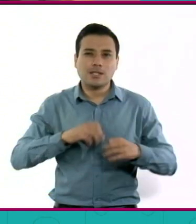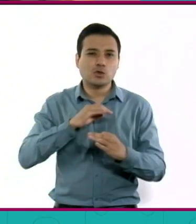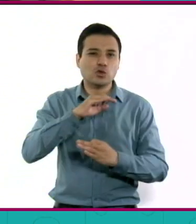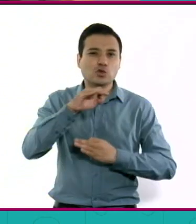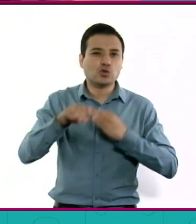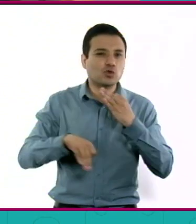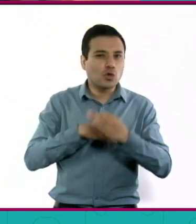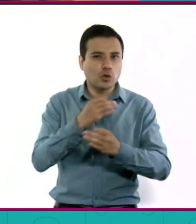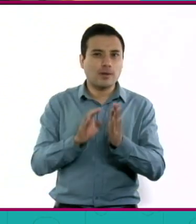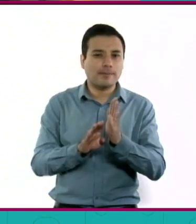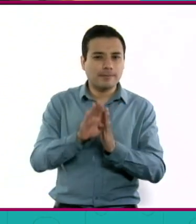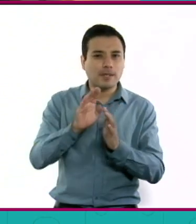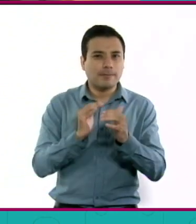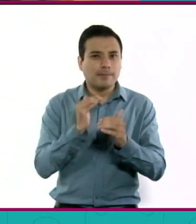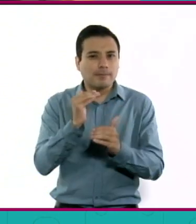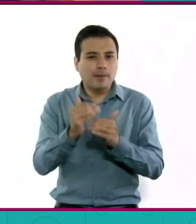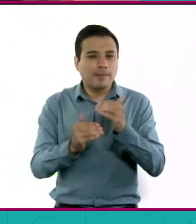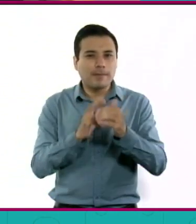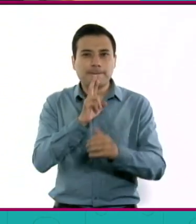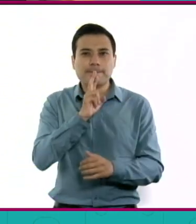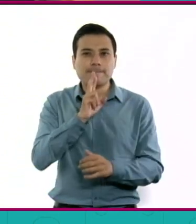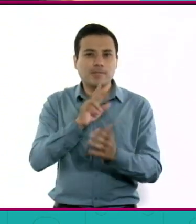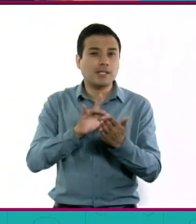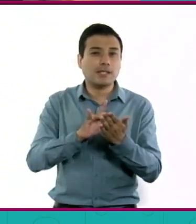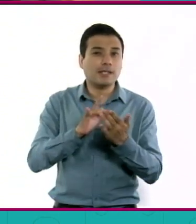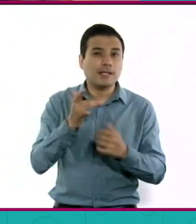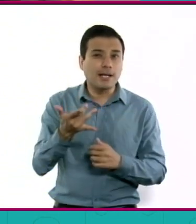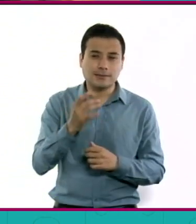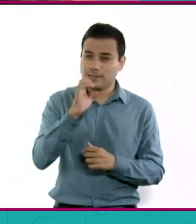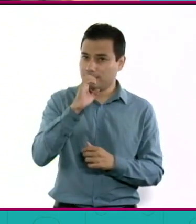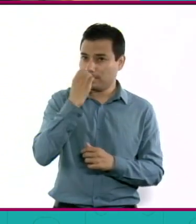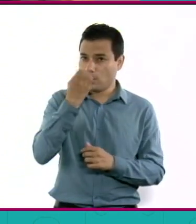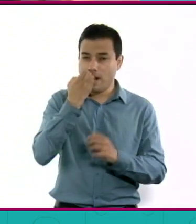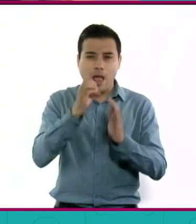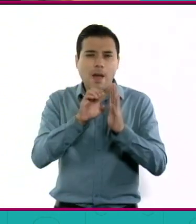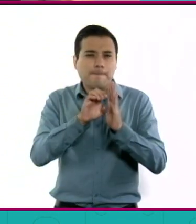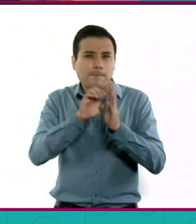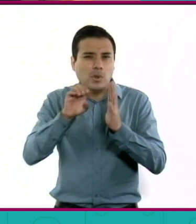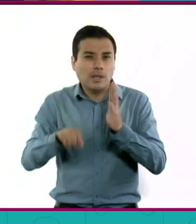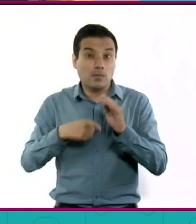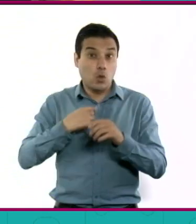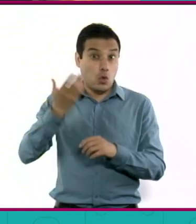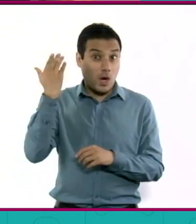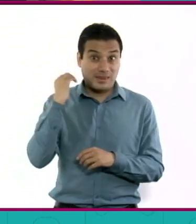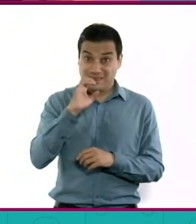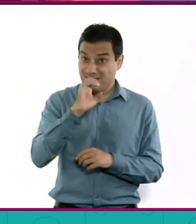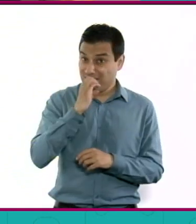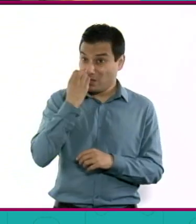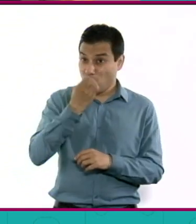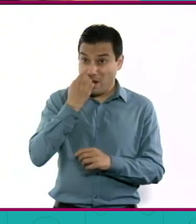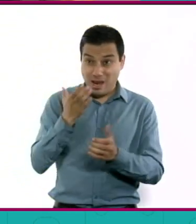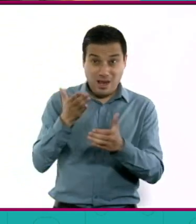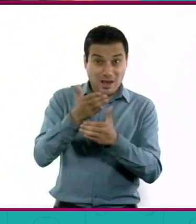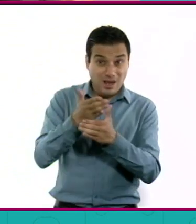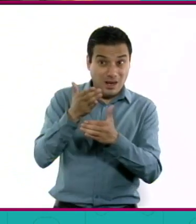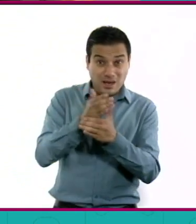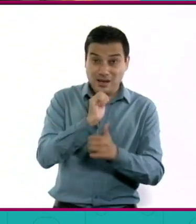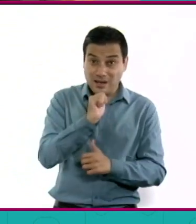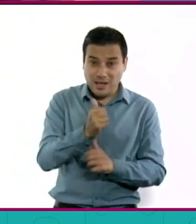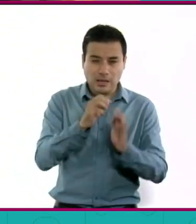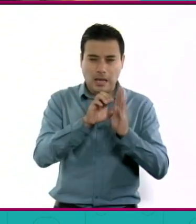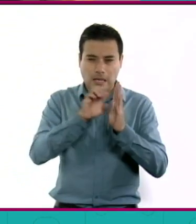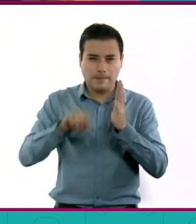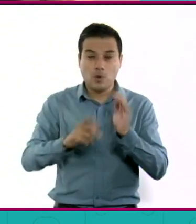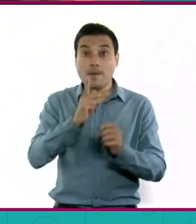gracias a la educación. Es decir, si yo no hubiera ido a la escuela y si mis papás no hubieran estado atentos a que no me saliera de la